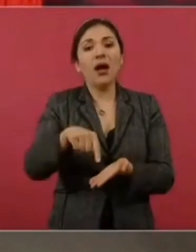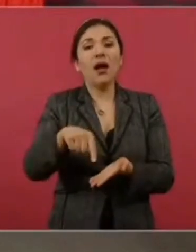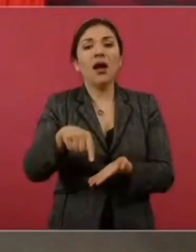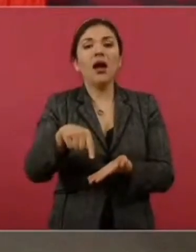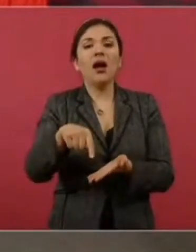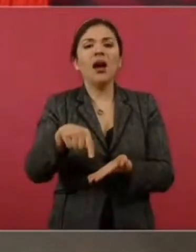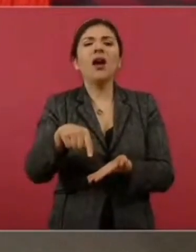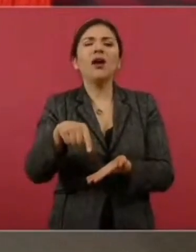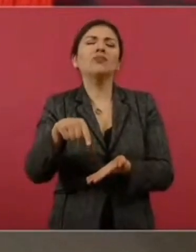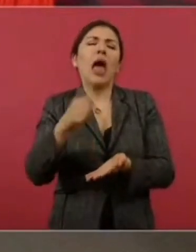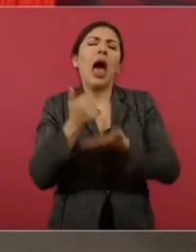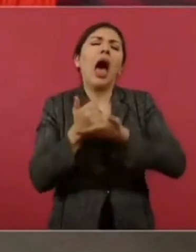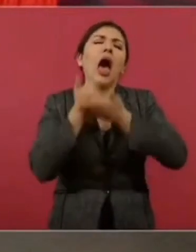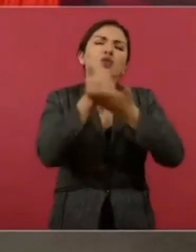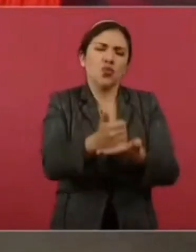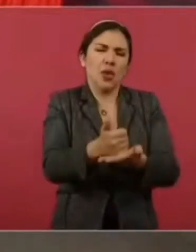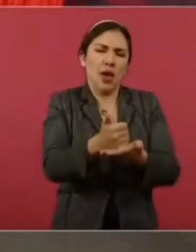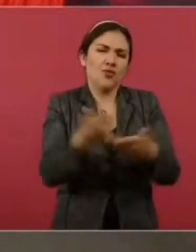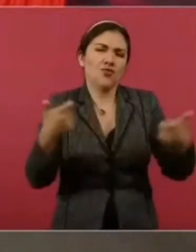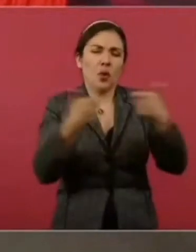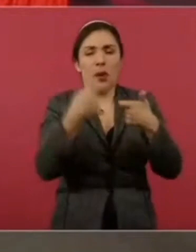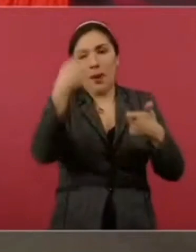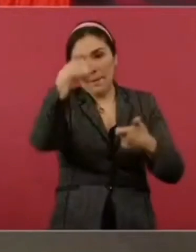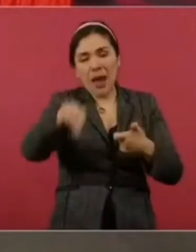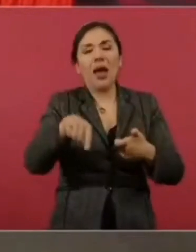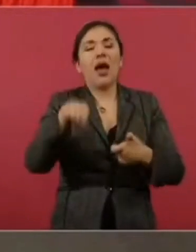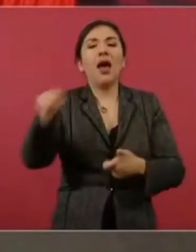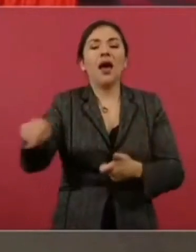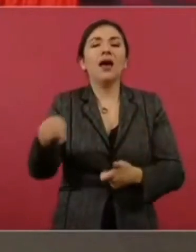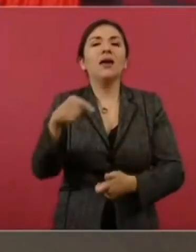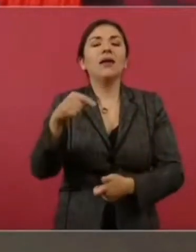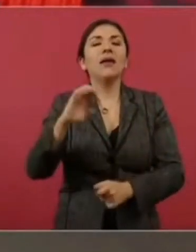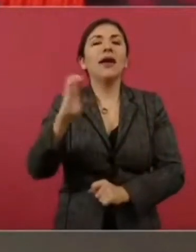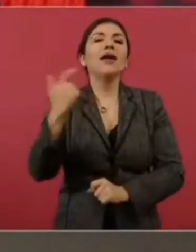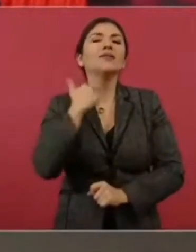o ayudado al financiamiento de la campaña de Peña